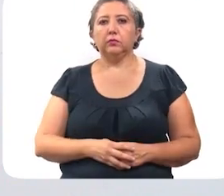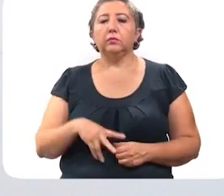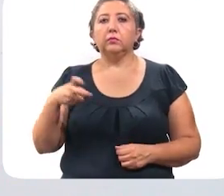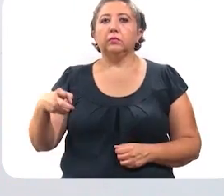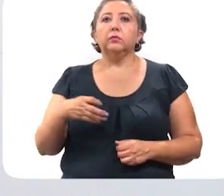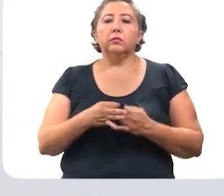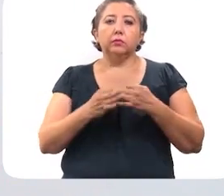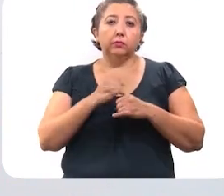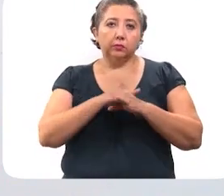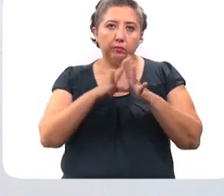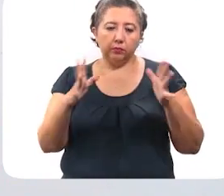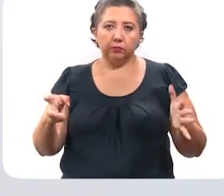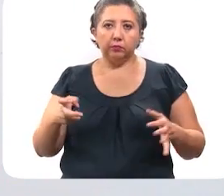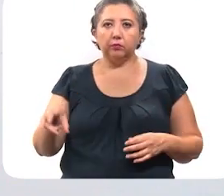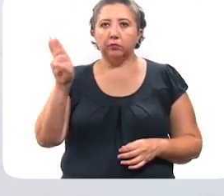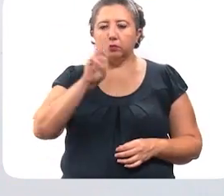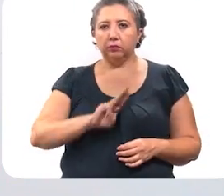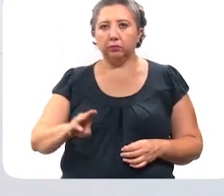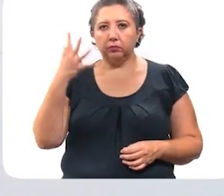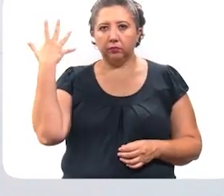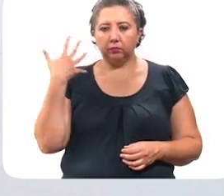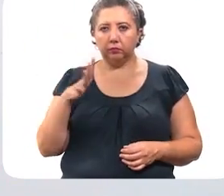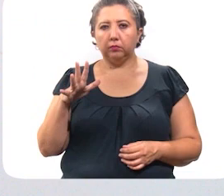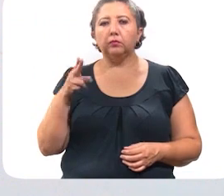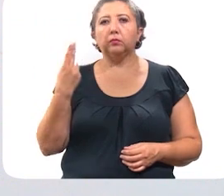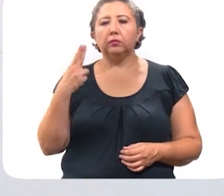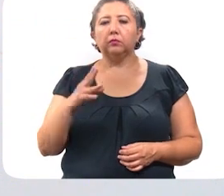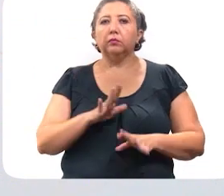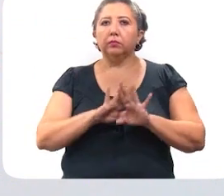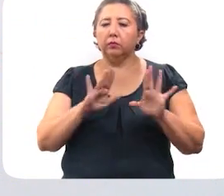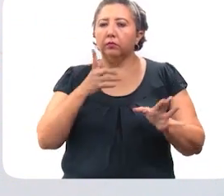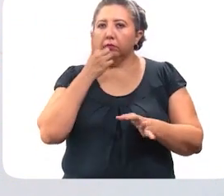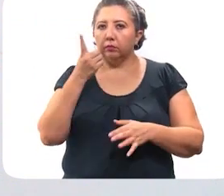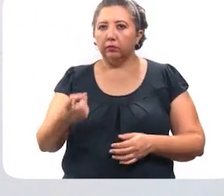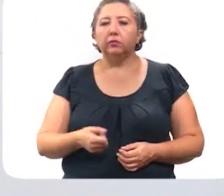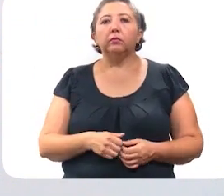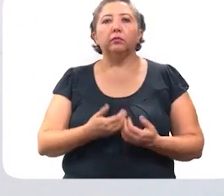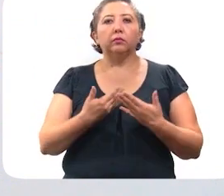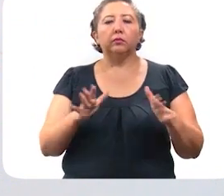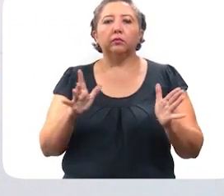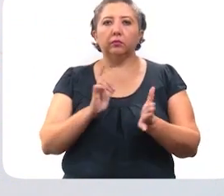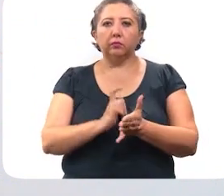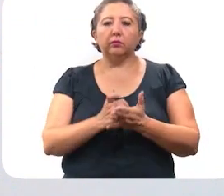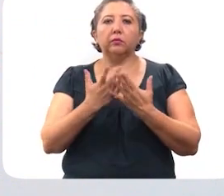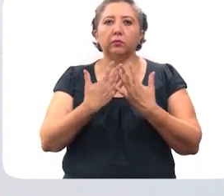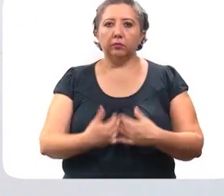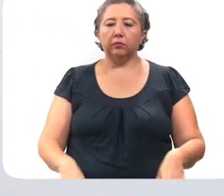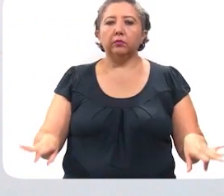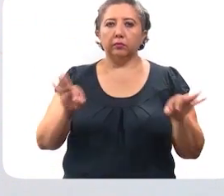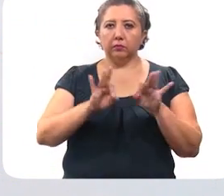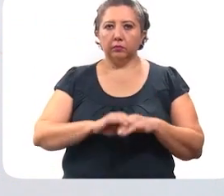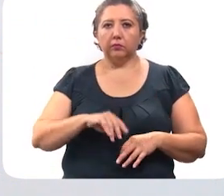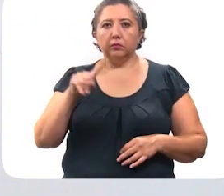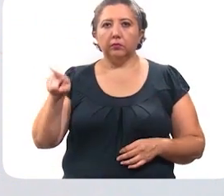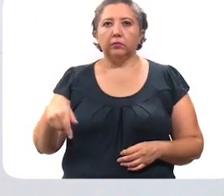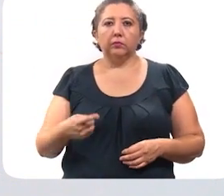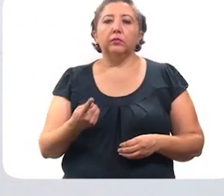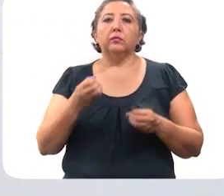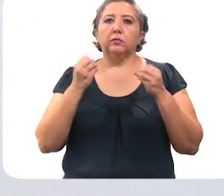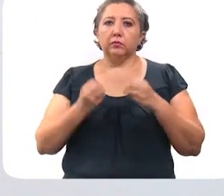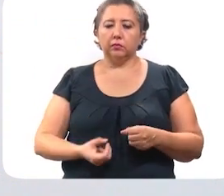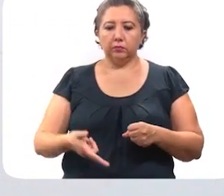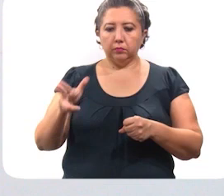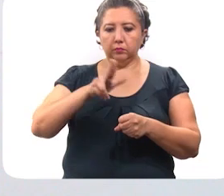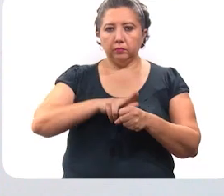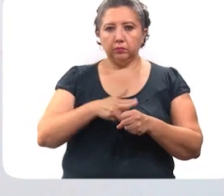Este es el parte médico de este miércoles 10 de noviembre. Como se ha señalado, en la reapertura económica los datos más importantes